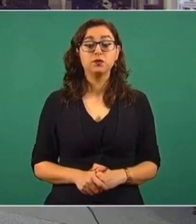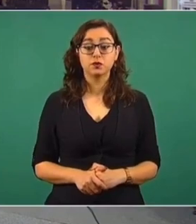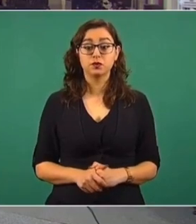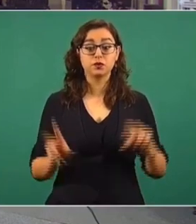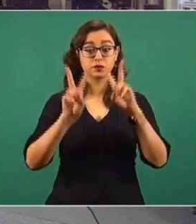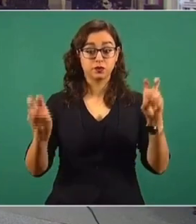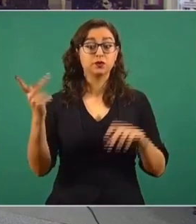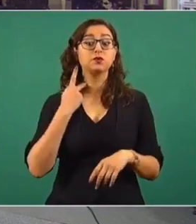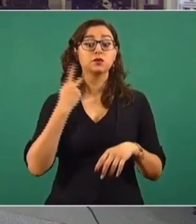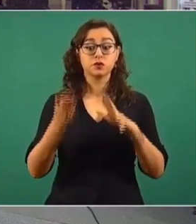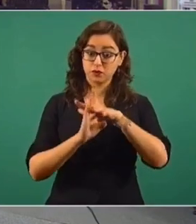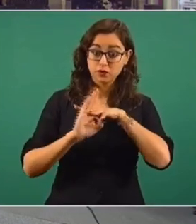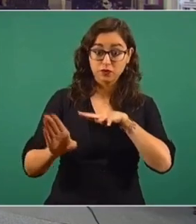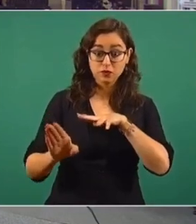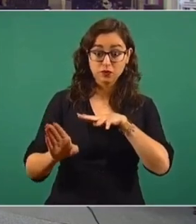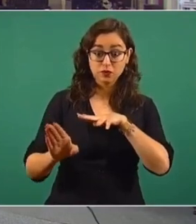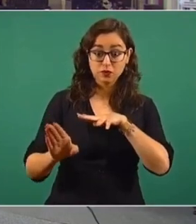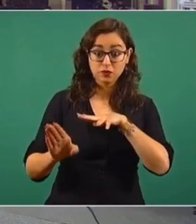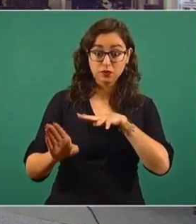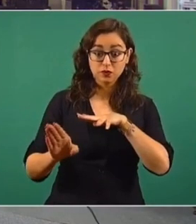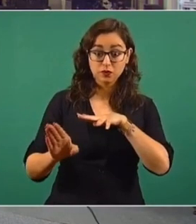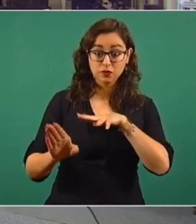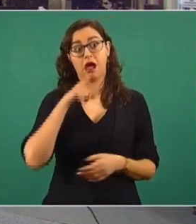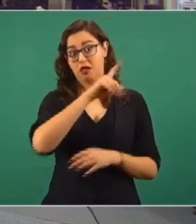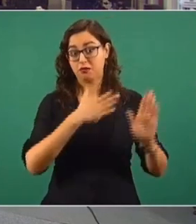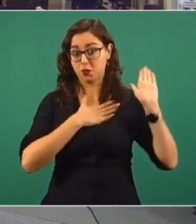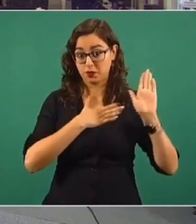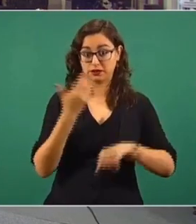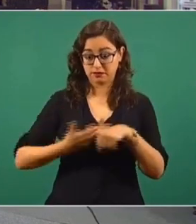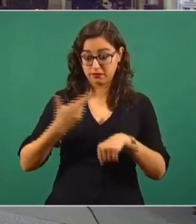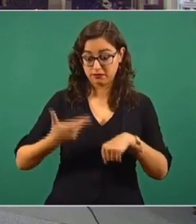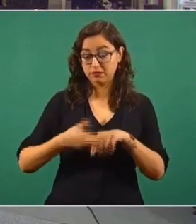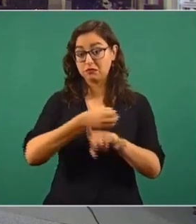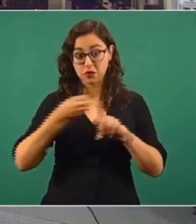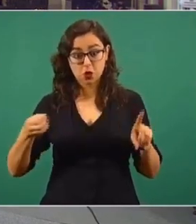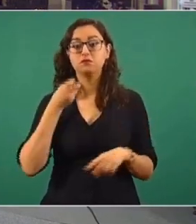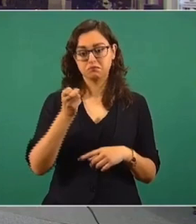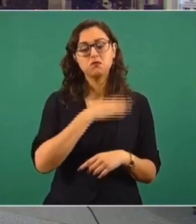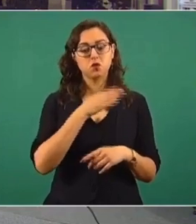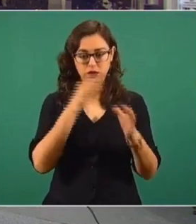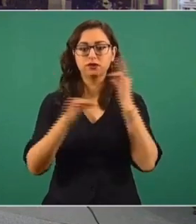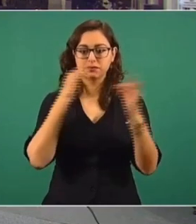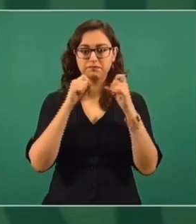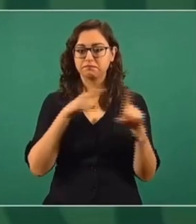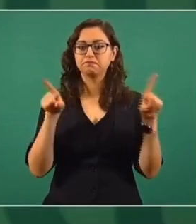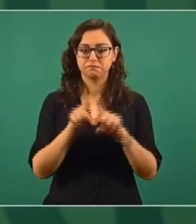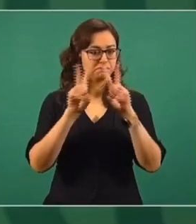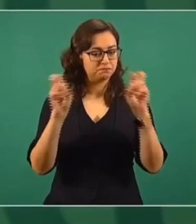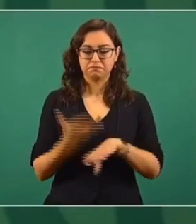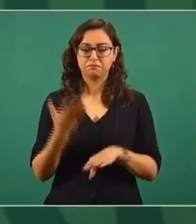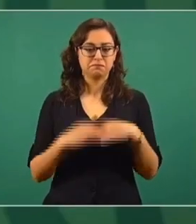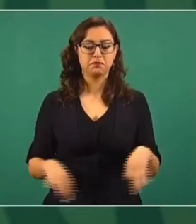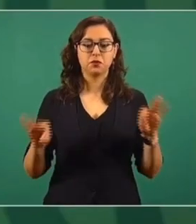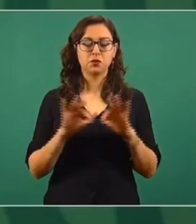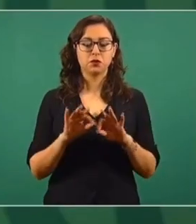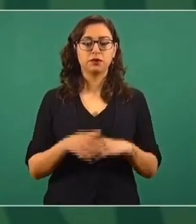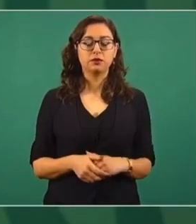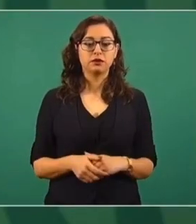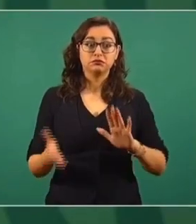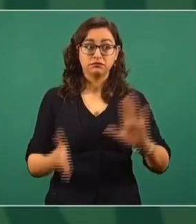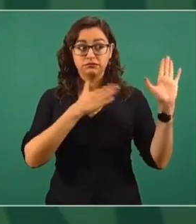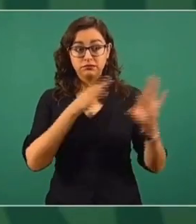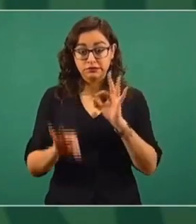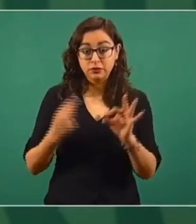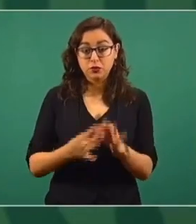La migratoria, el compromiso de regularizar la situación de migrantes, nos importa mucho el que se cumple ese